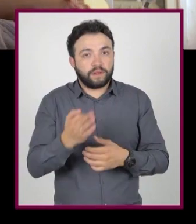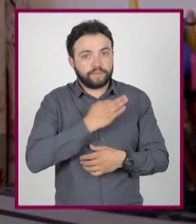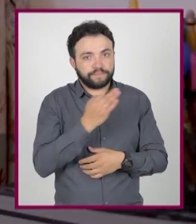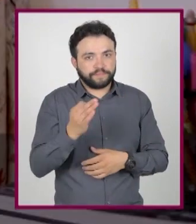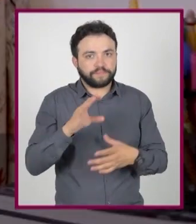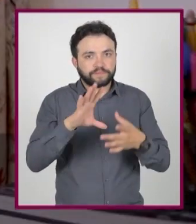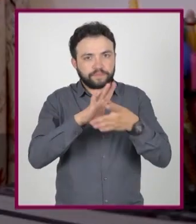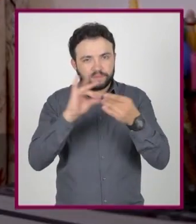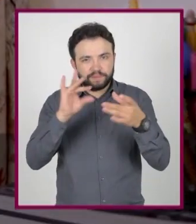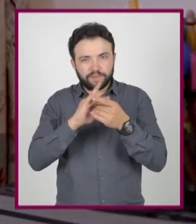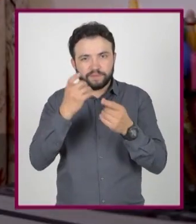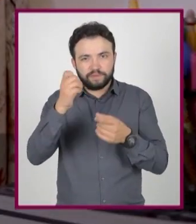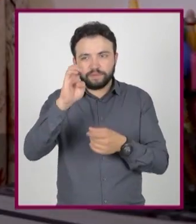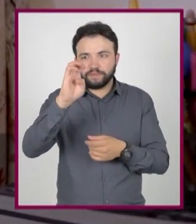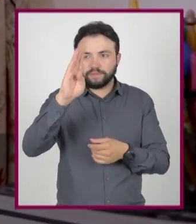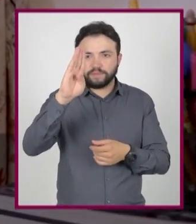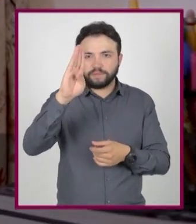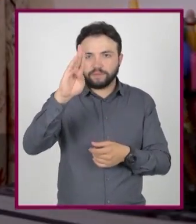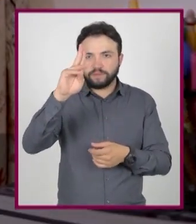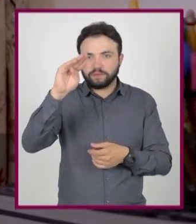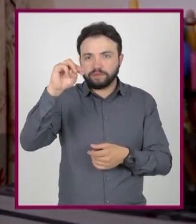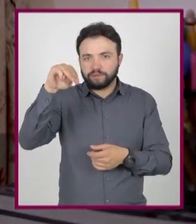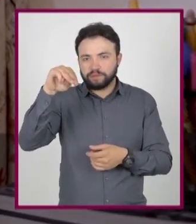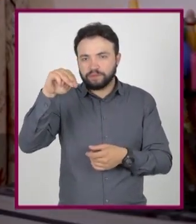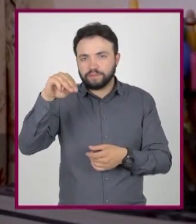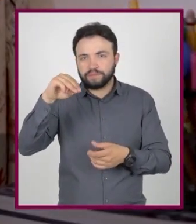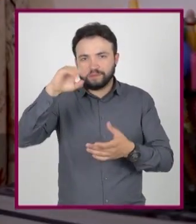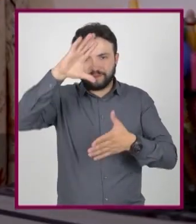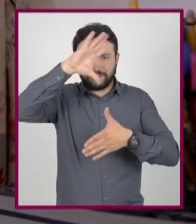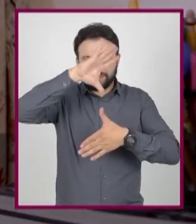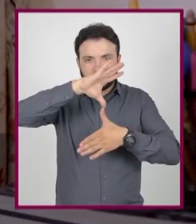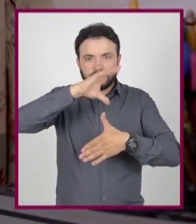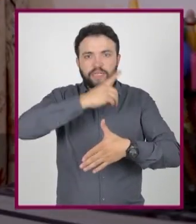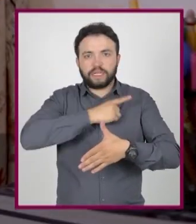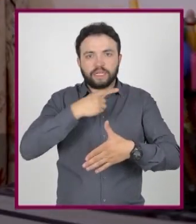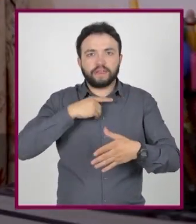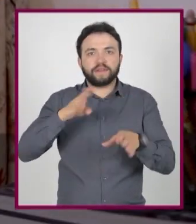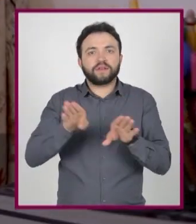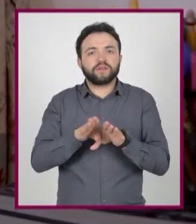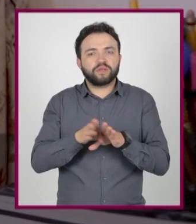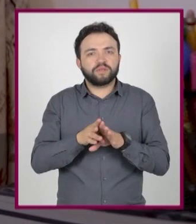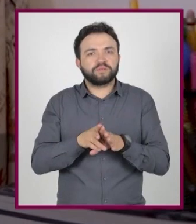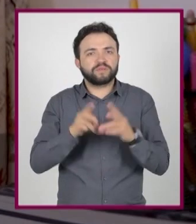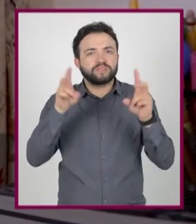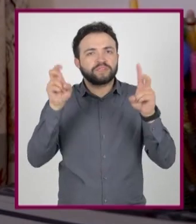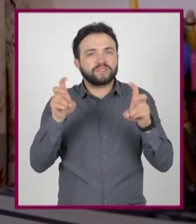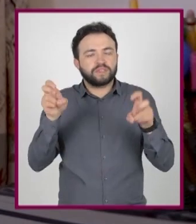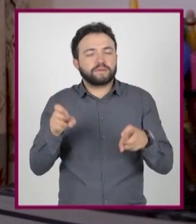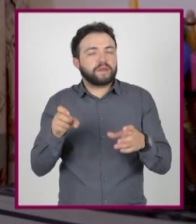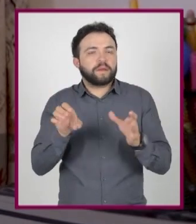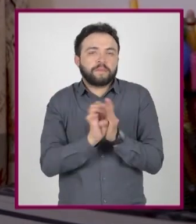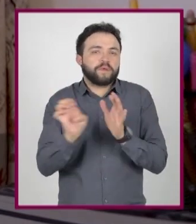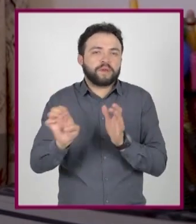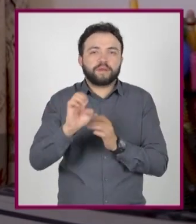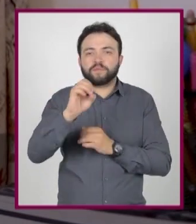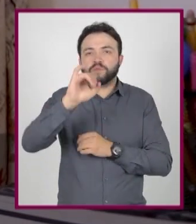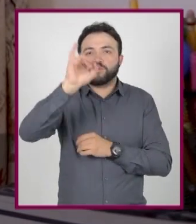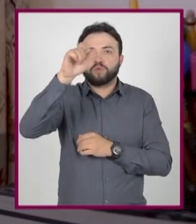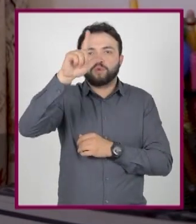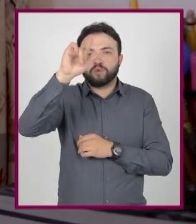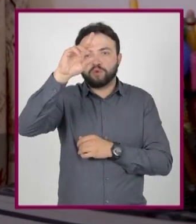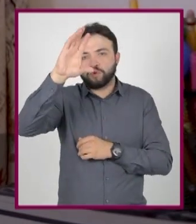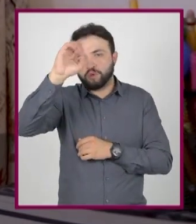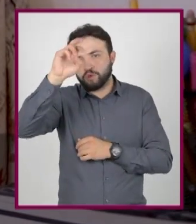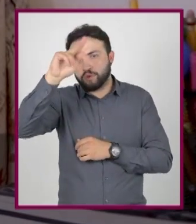atención. Bueno, para explicar el boom tendríamos que saber algunos conceptos previamente, como corrientes en las artes, el nombre de Julio